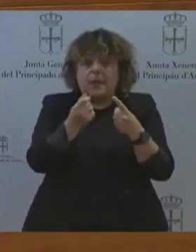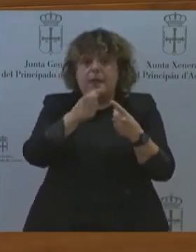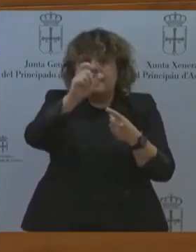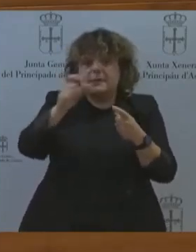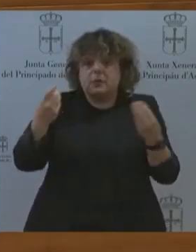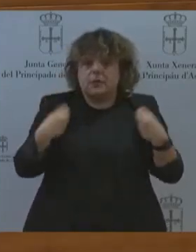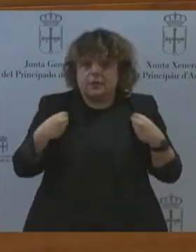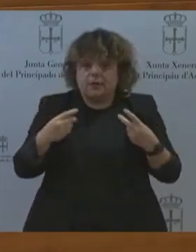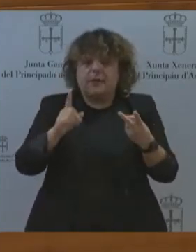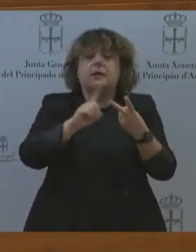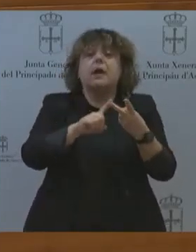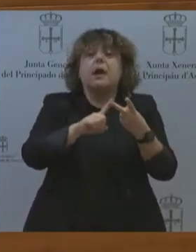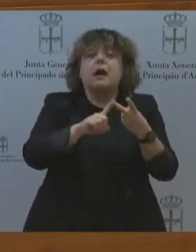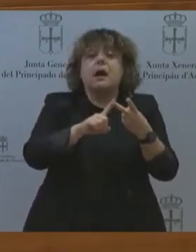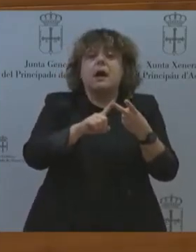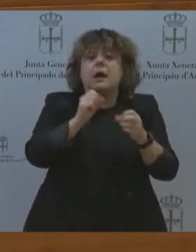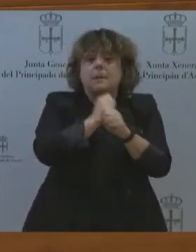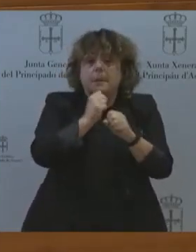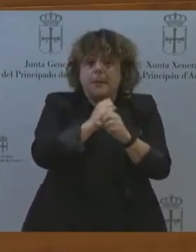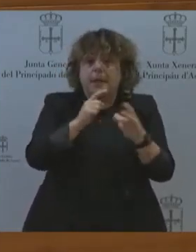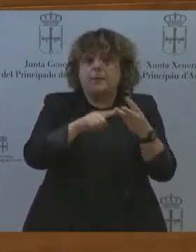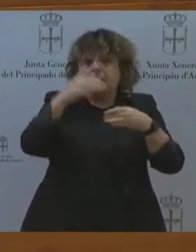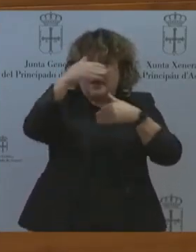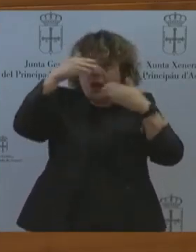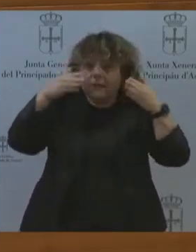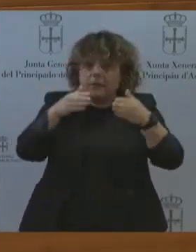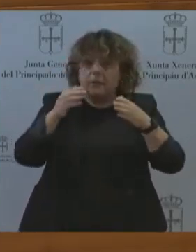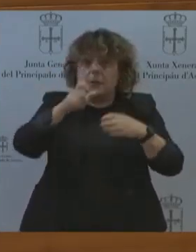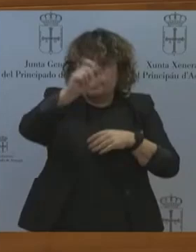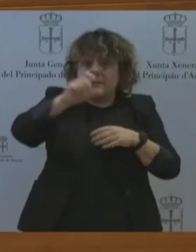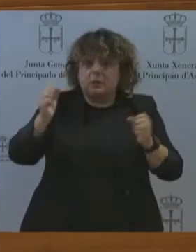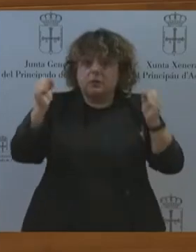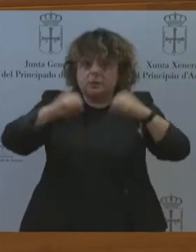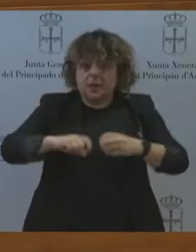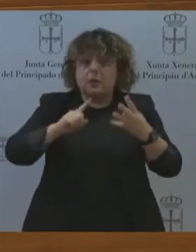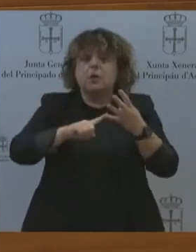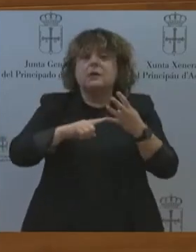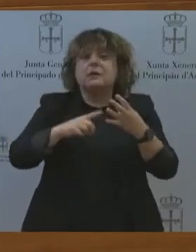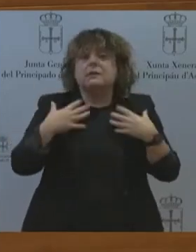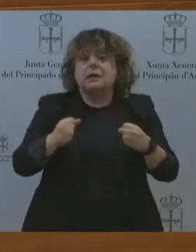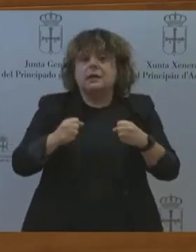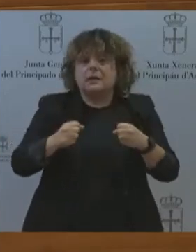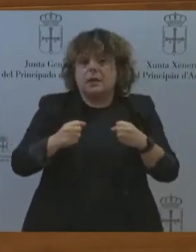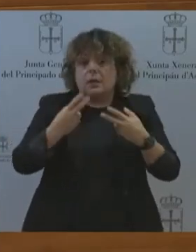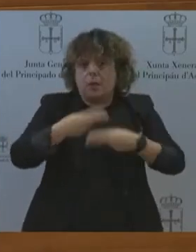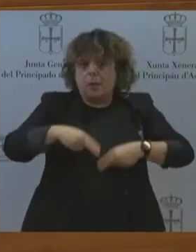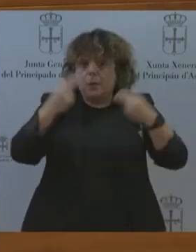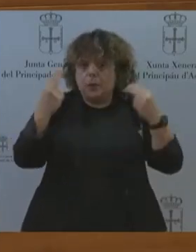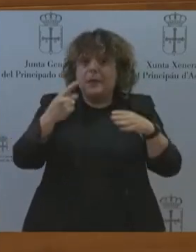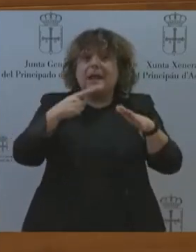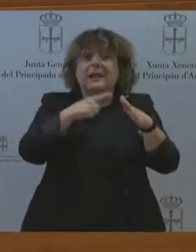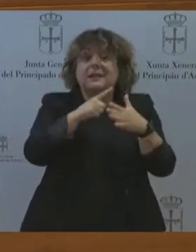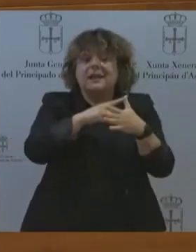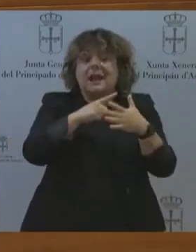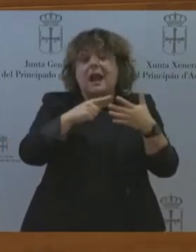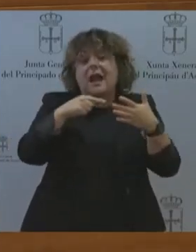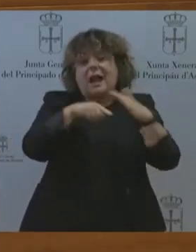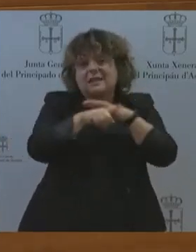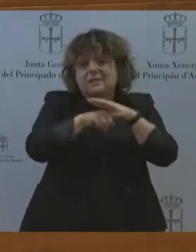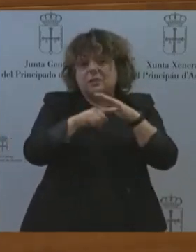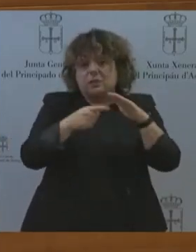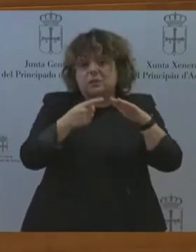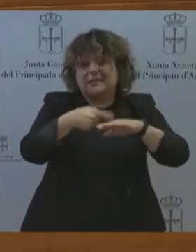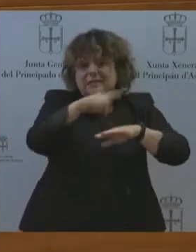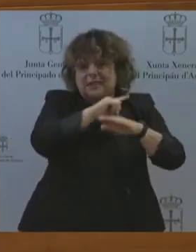mayores, la sanidad pública y la reducción de la burocracia. Y paso a exponerle nuestro punto de vista las razones por las que